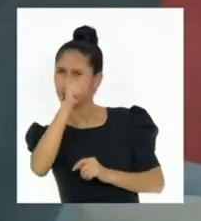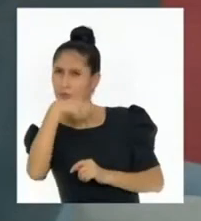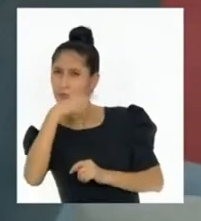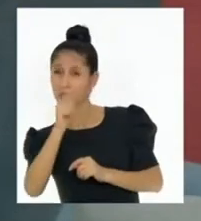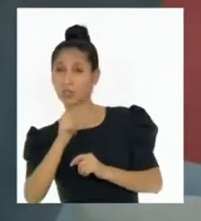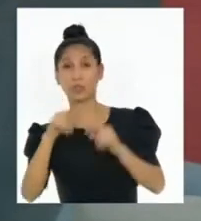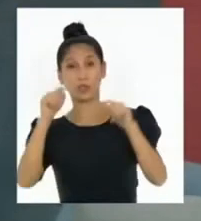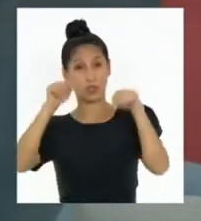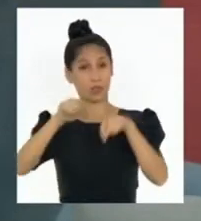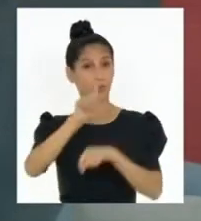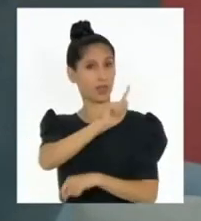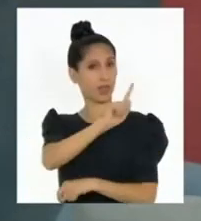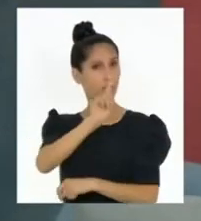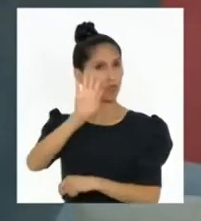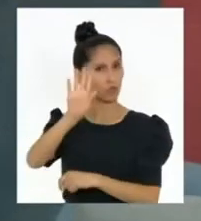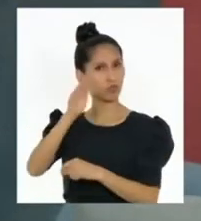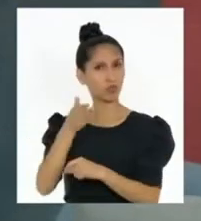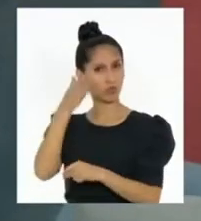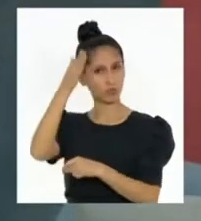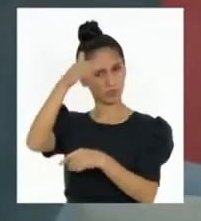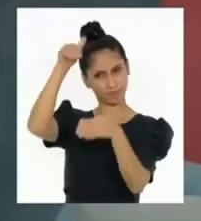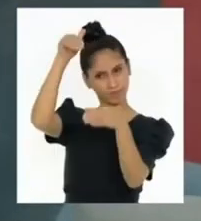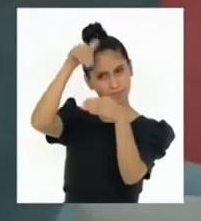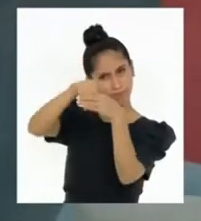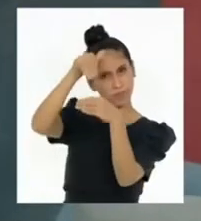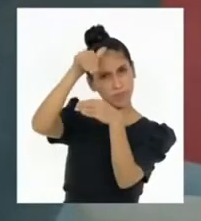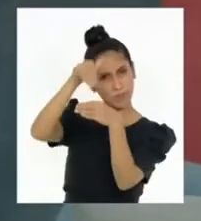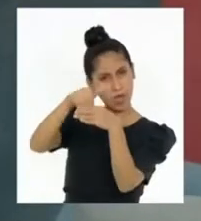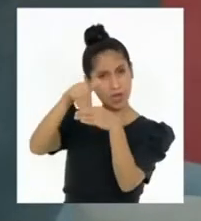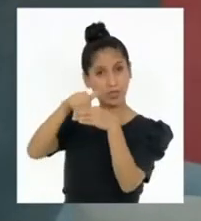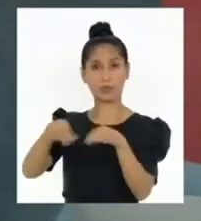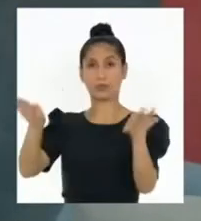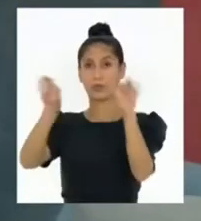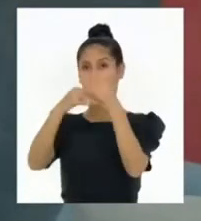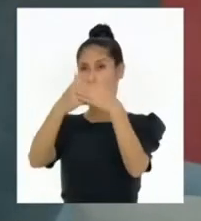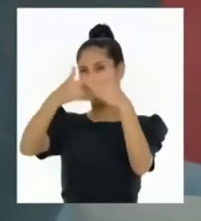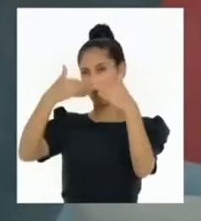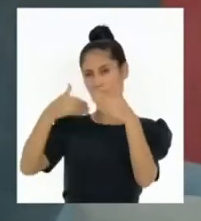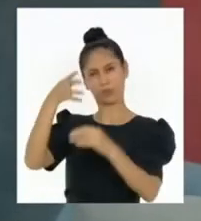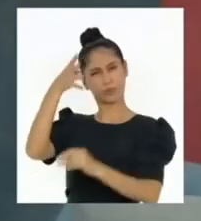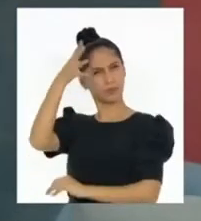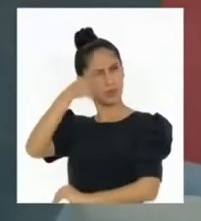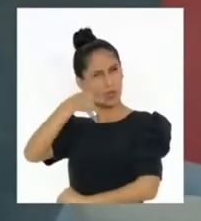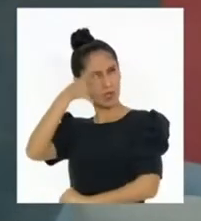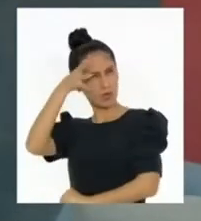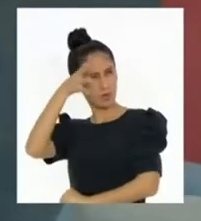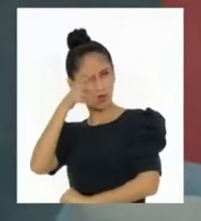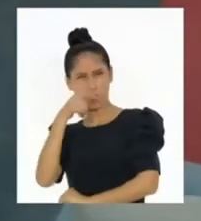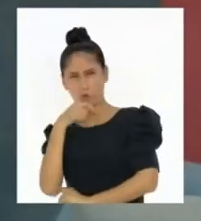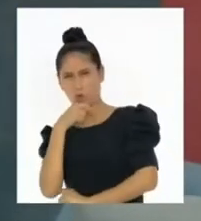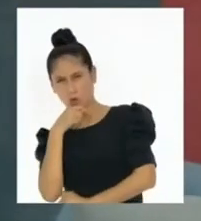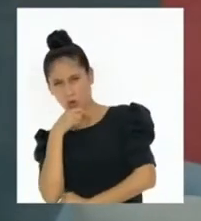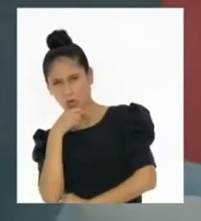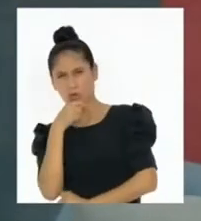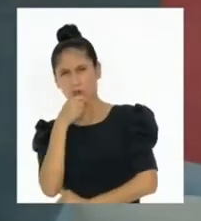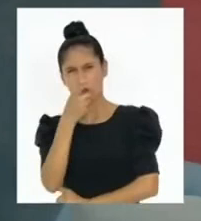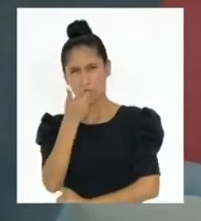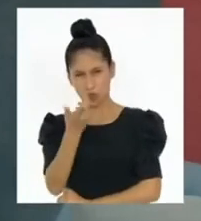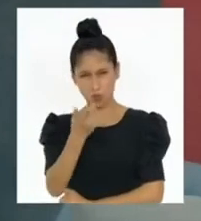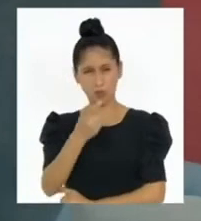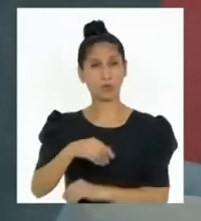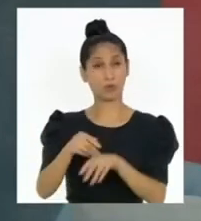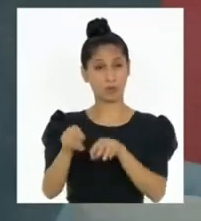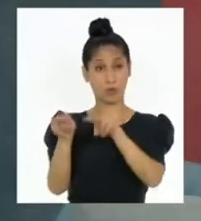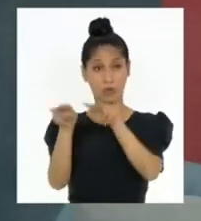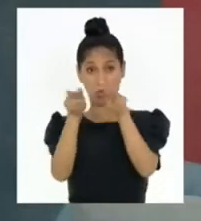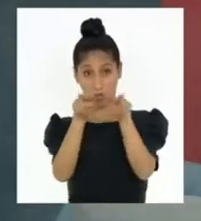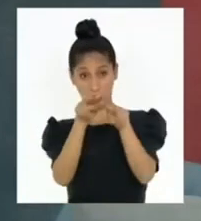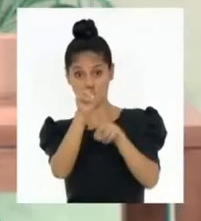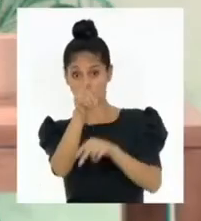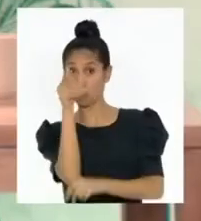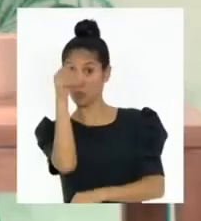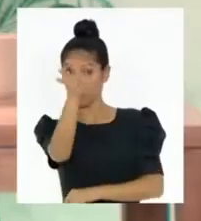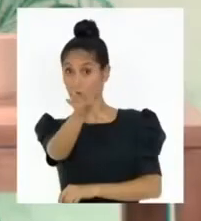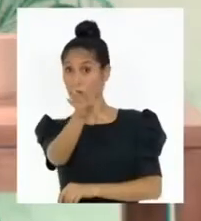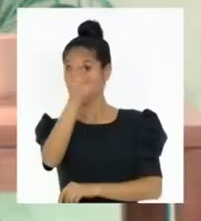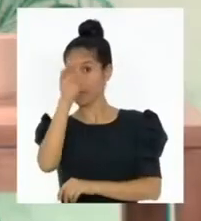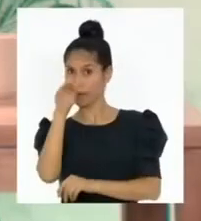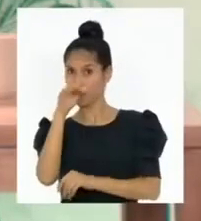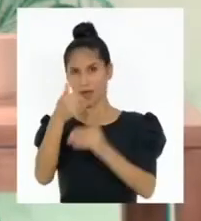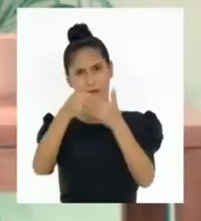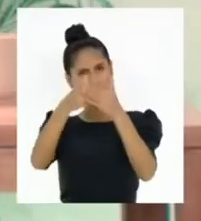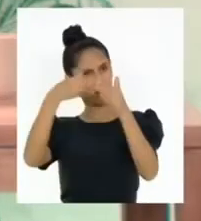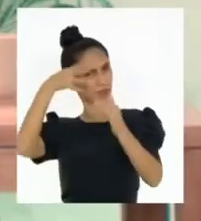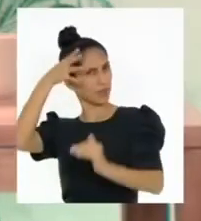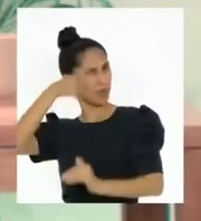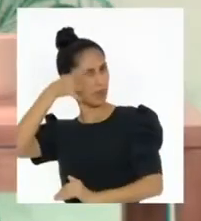informado para encargar el poder ejecutivo a las peruanas y peruanos capaces de atender los problemas actuales de nuestro país. Debemos